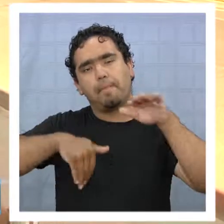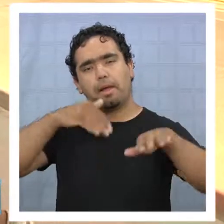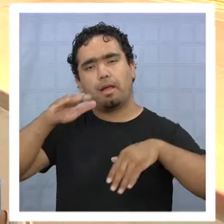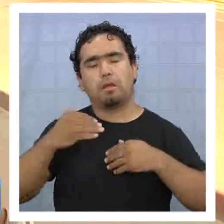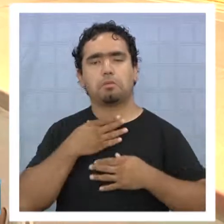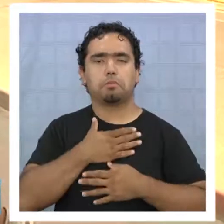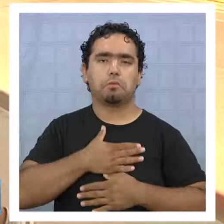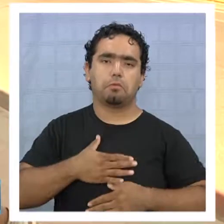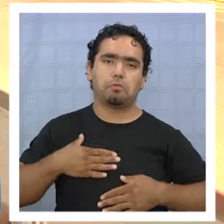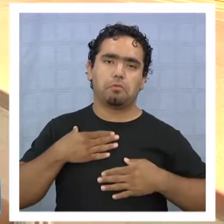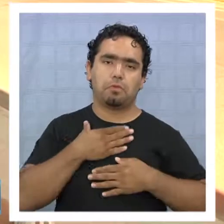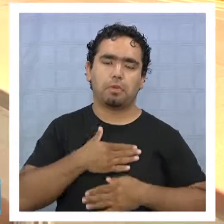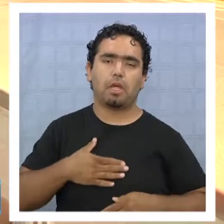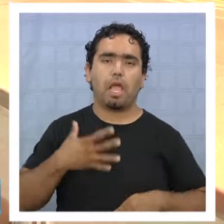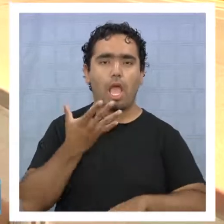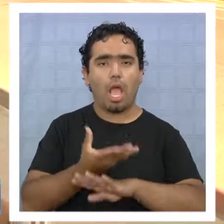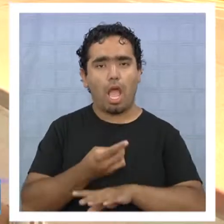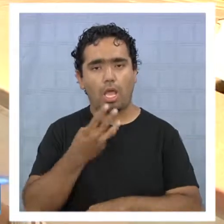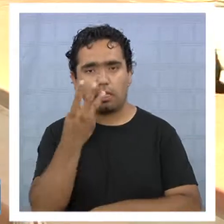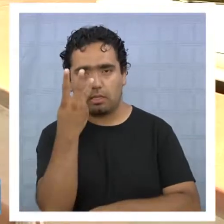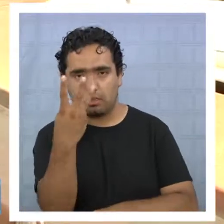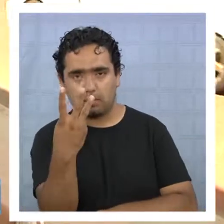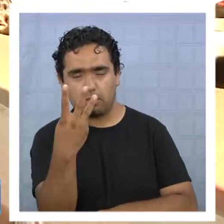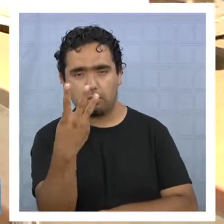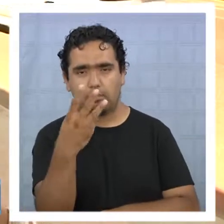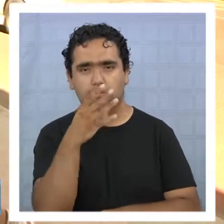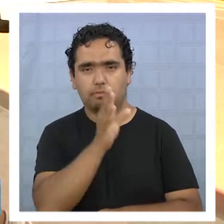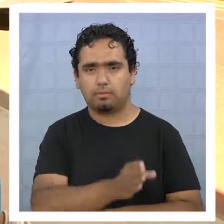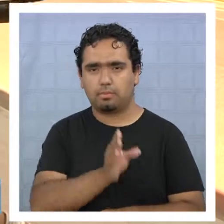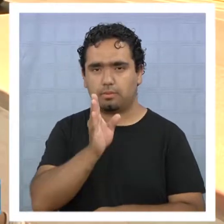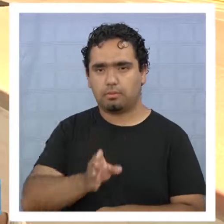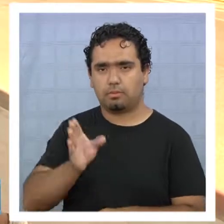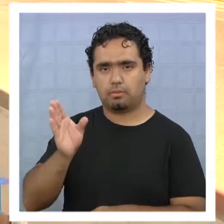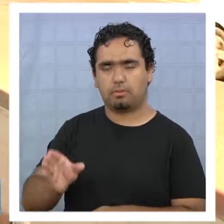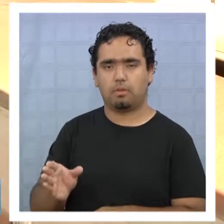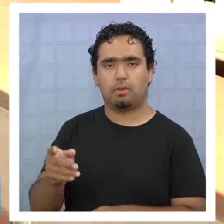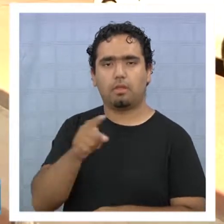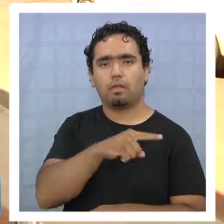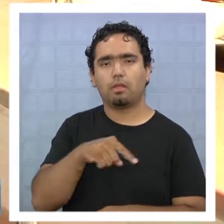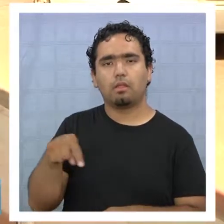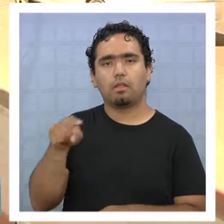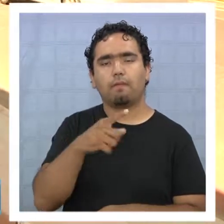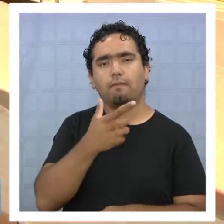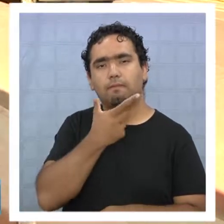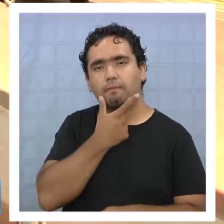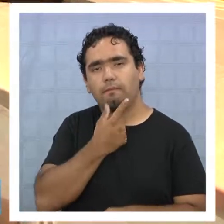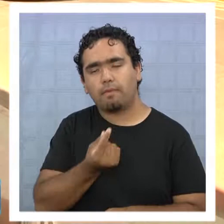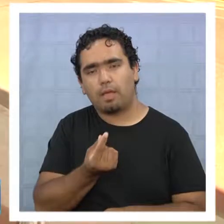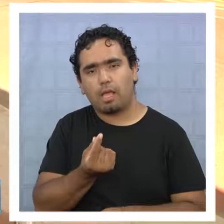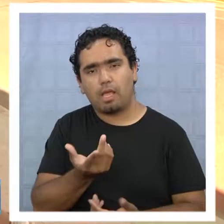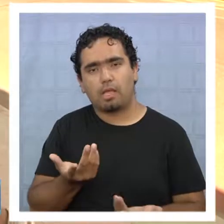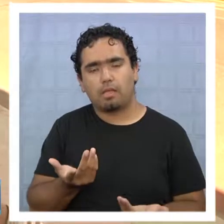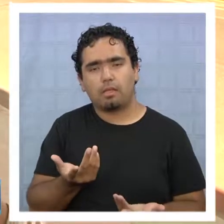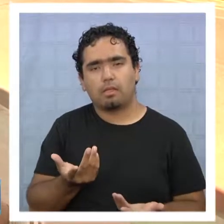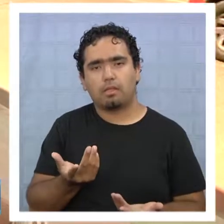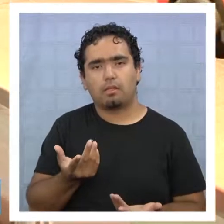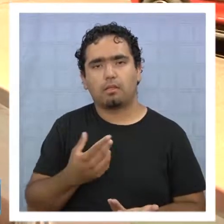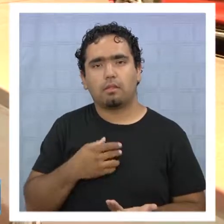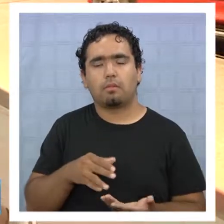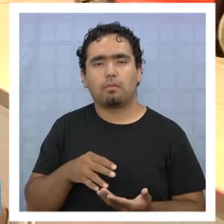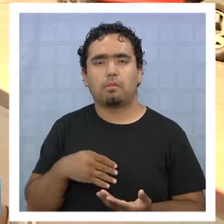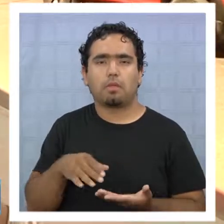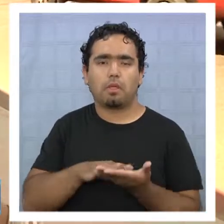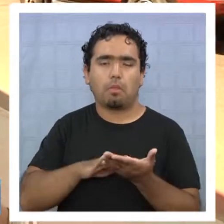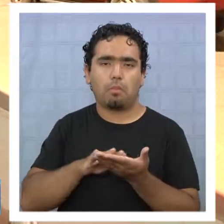a disfrutar del mar. Hay tres personas que se encargan de poder facilitarle,